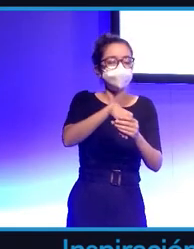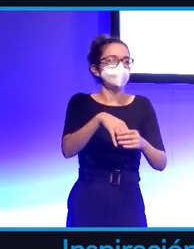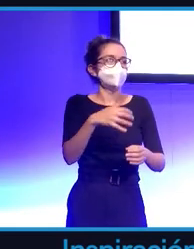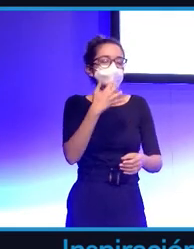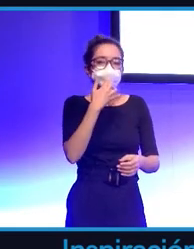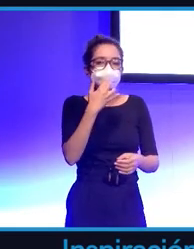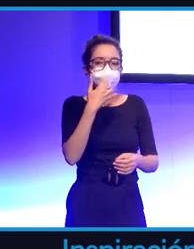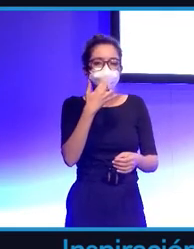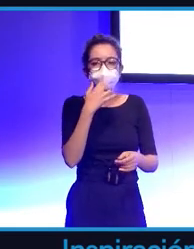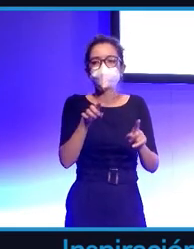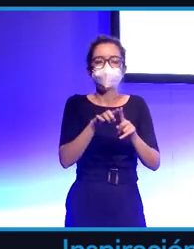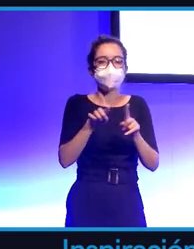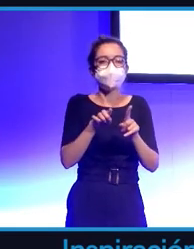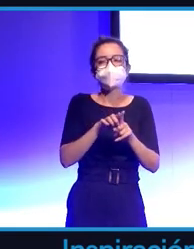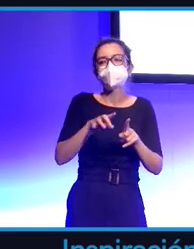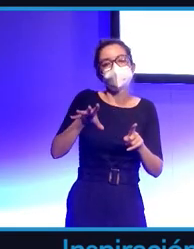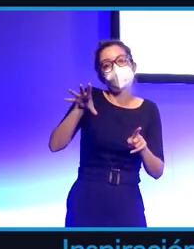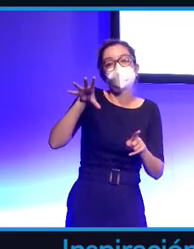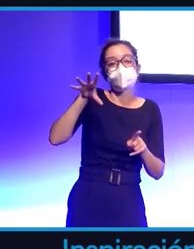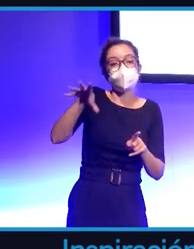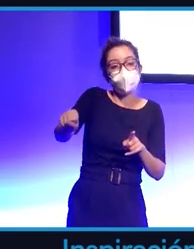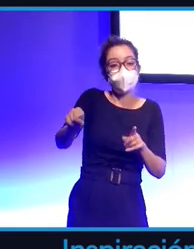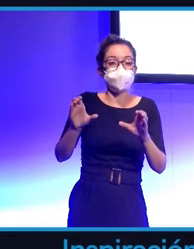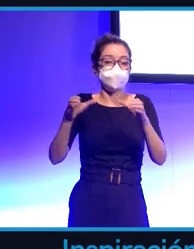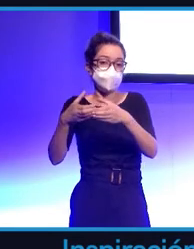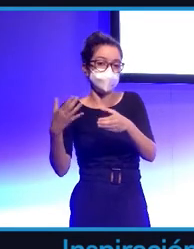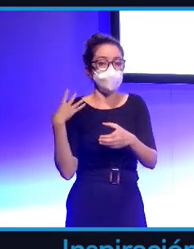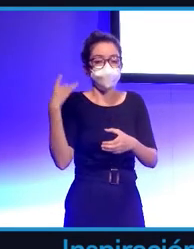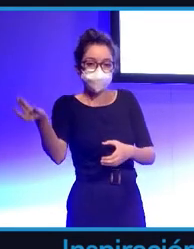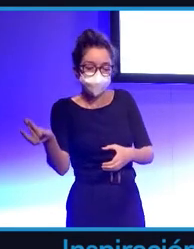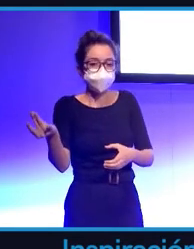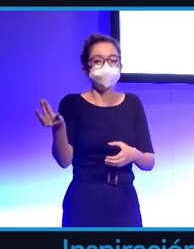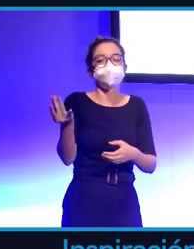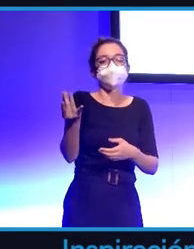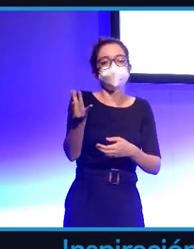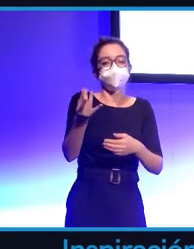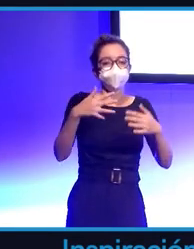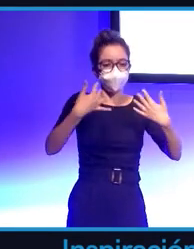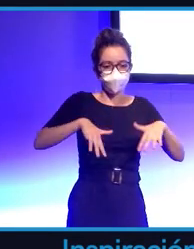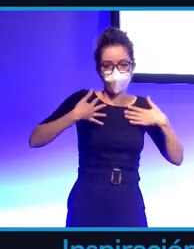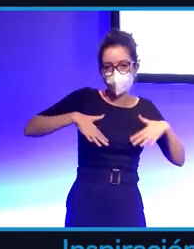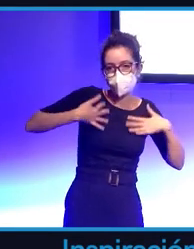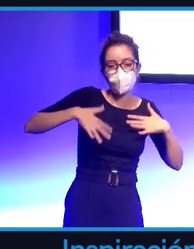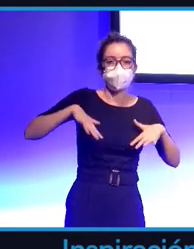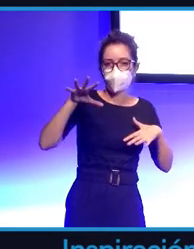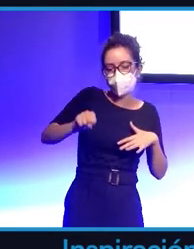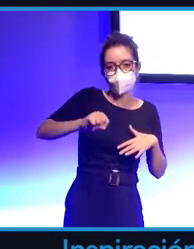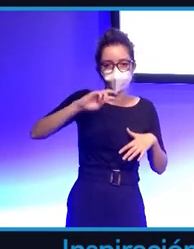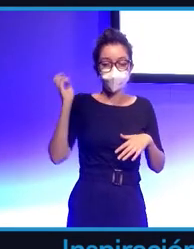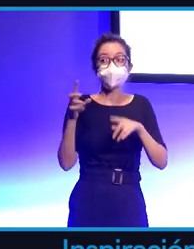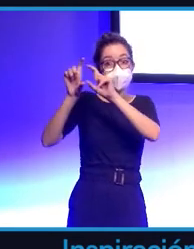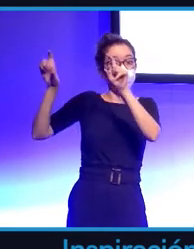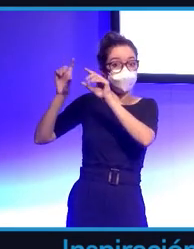te ficha un equipo o el otro, te compro una skin. Hay muchas transacciones hasta tal punto que la empresa que está detrás, Epic,